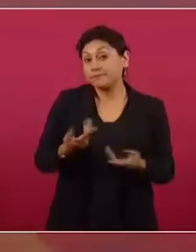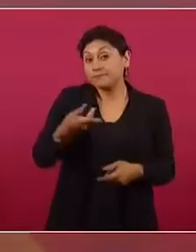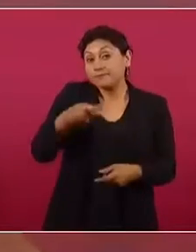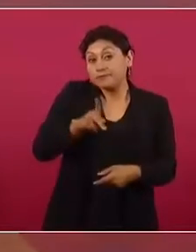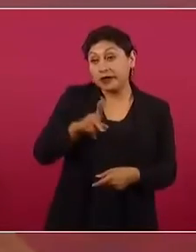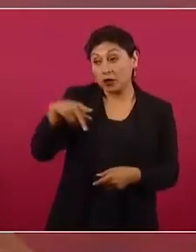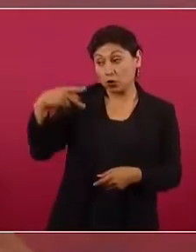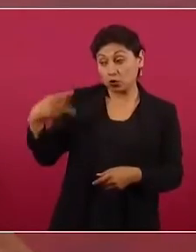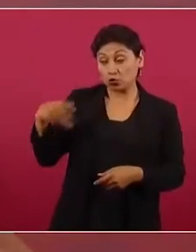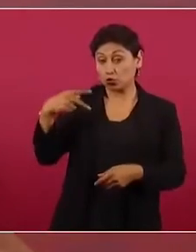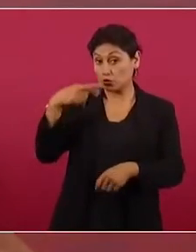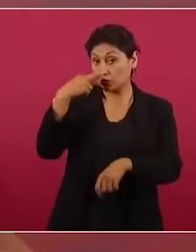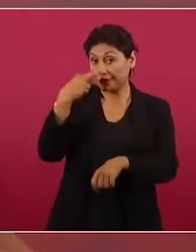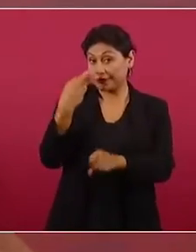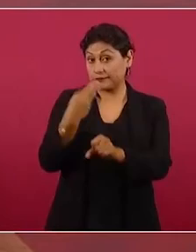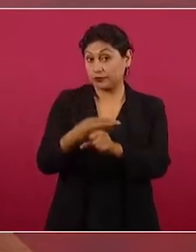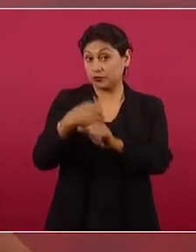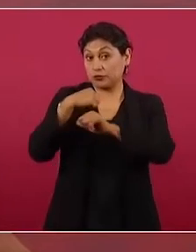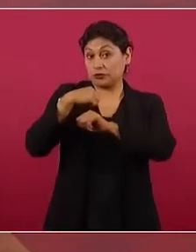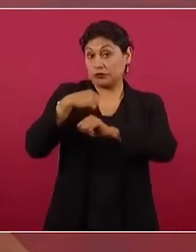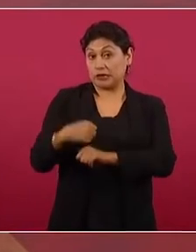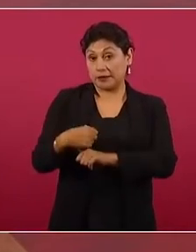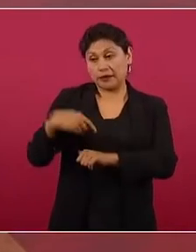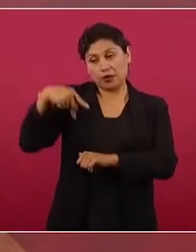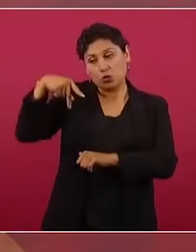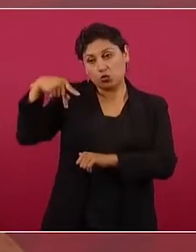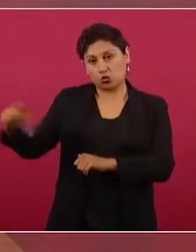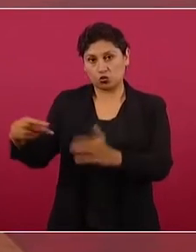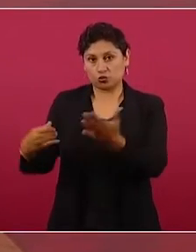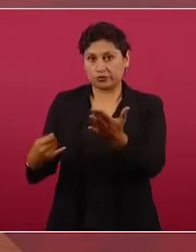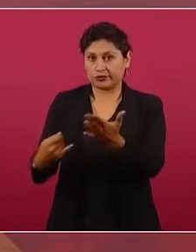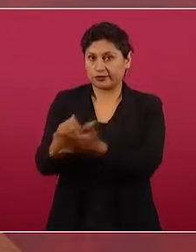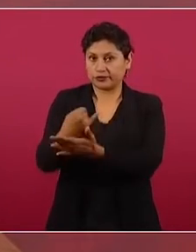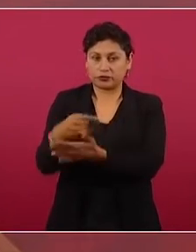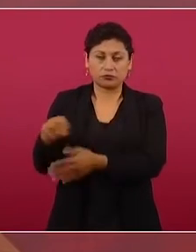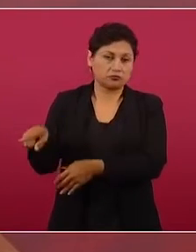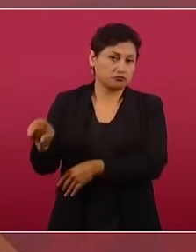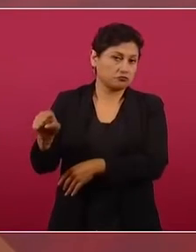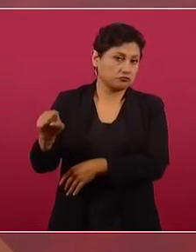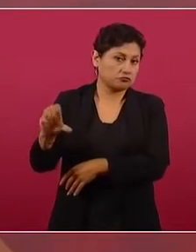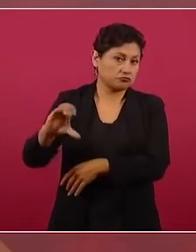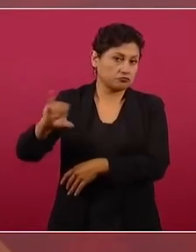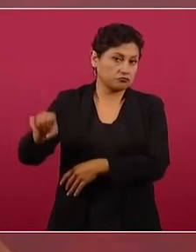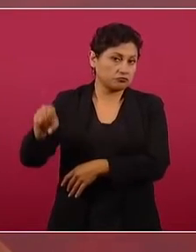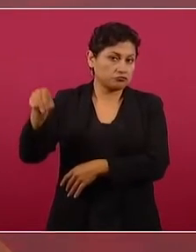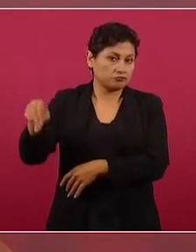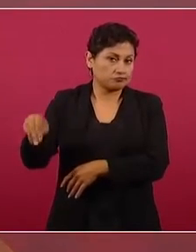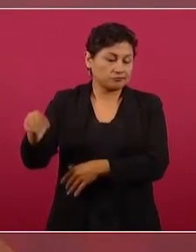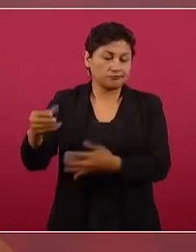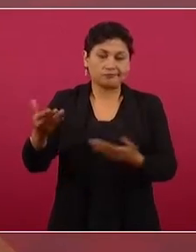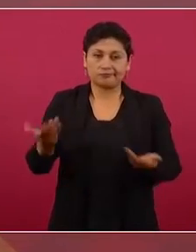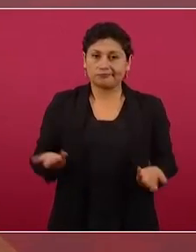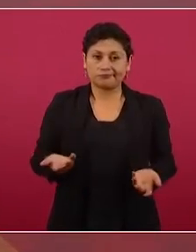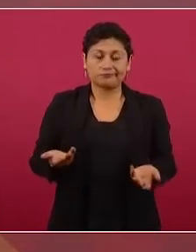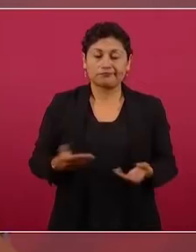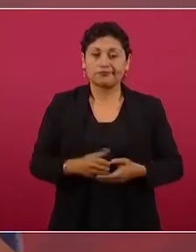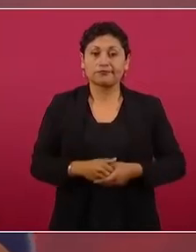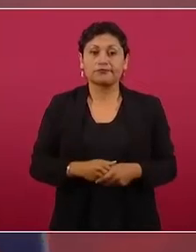es la Suprema Corte de Justicia, que